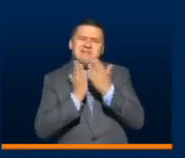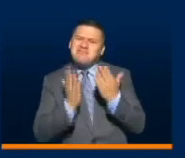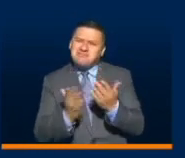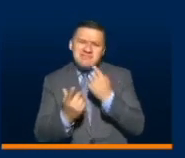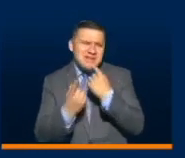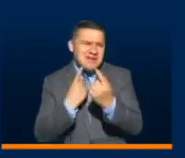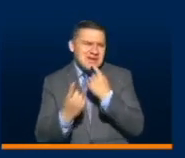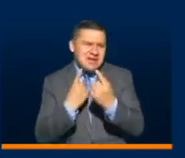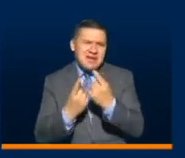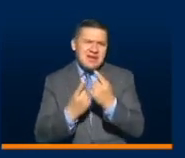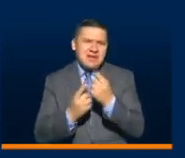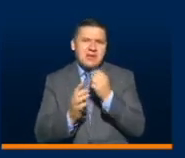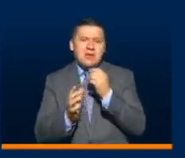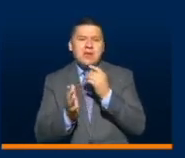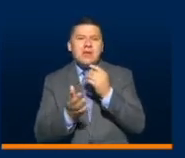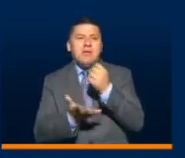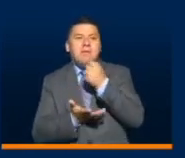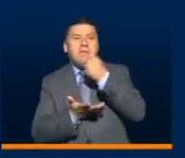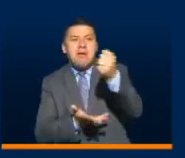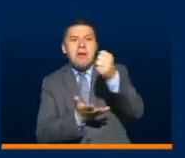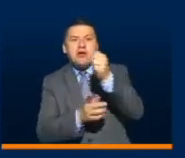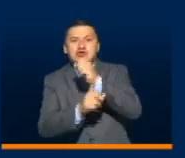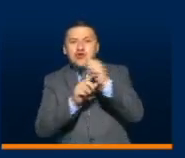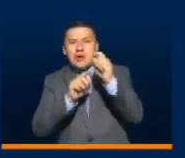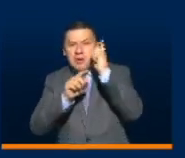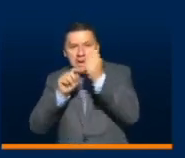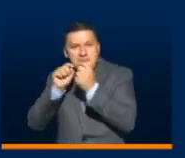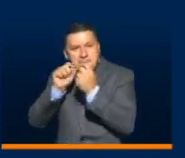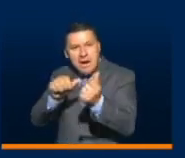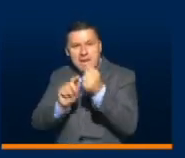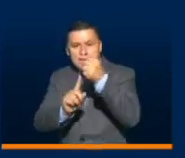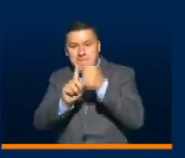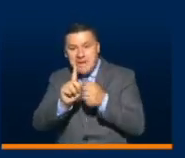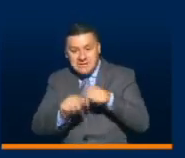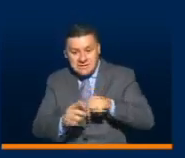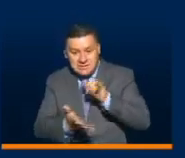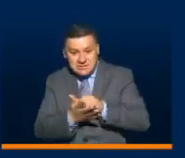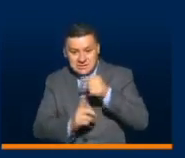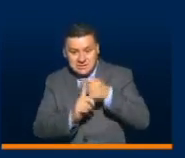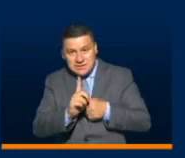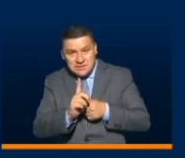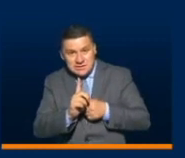y hablemos también de los giros de estos programas para este mes y el mes siguiente.